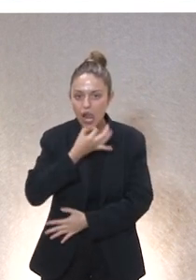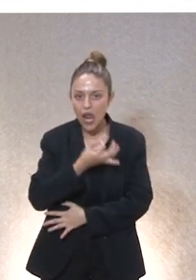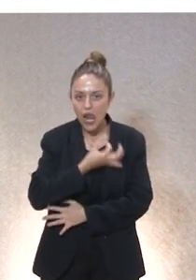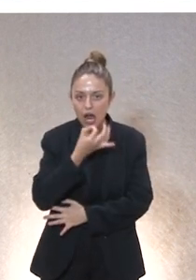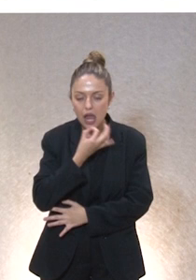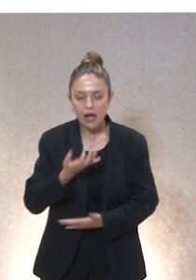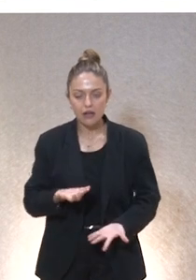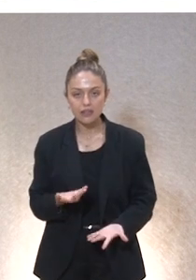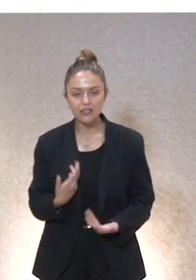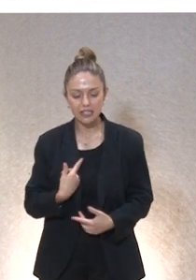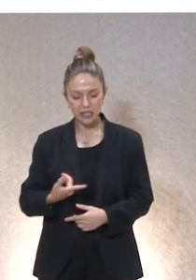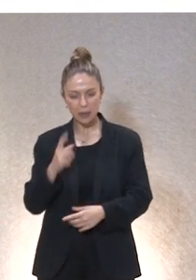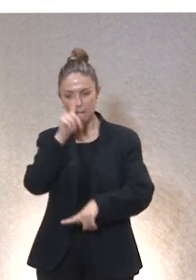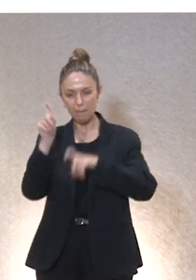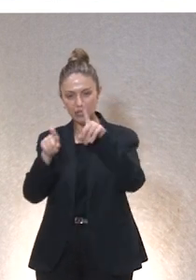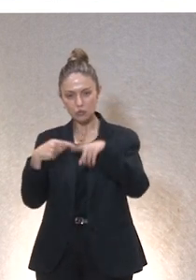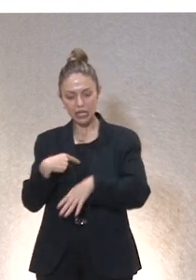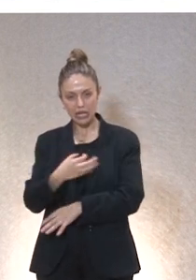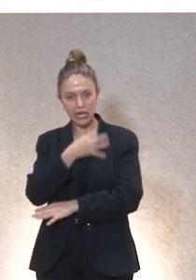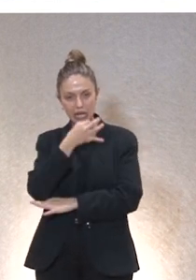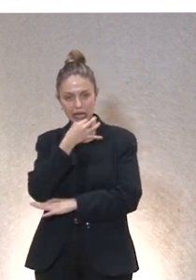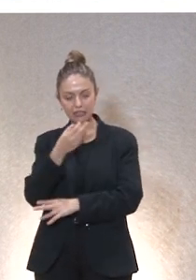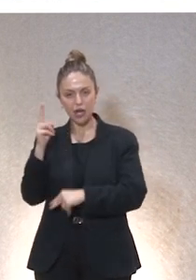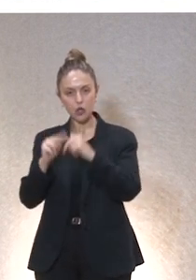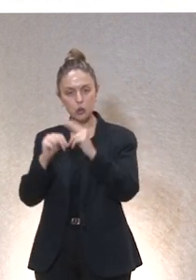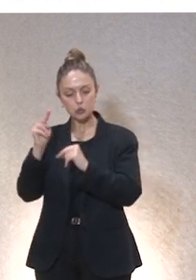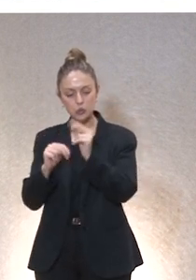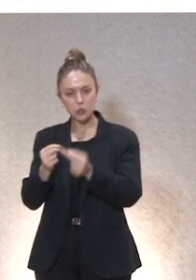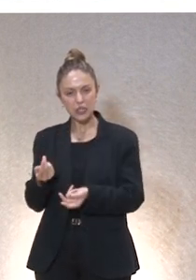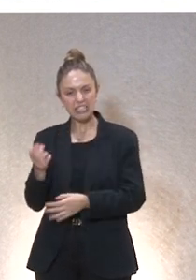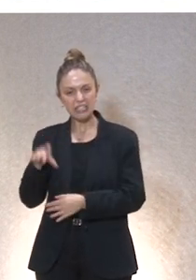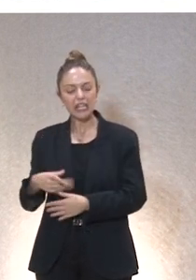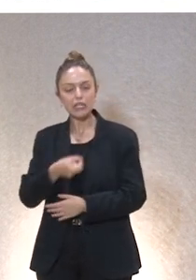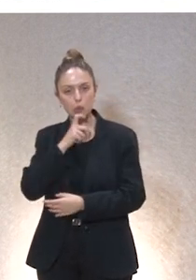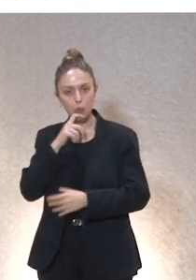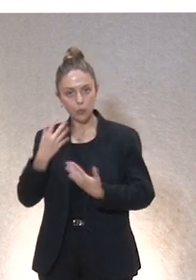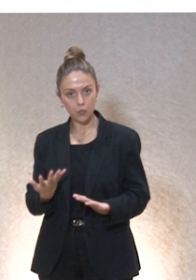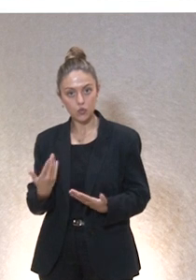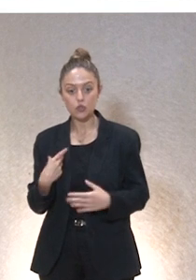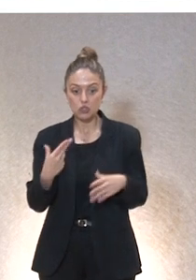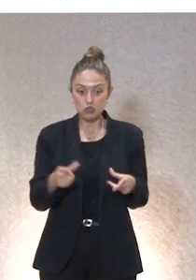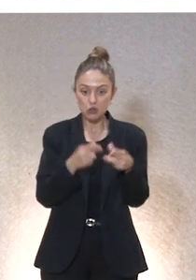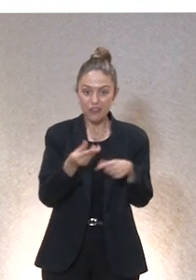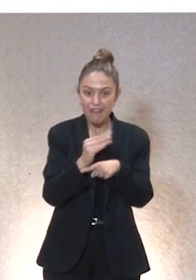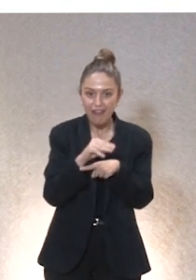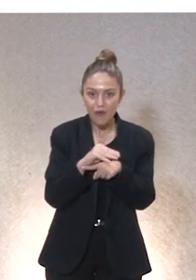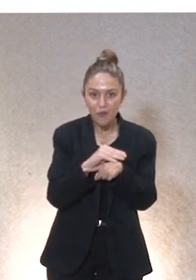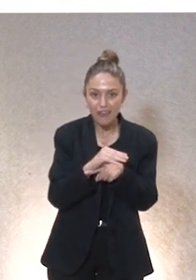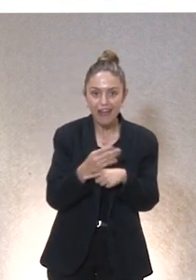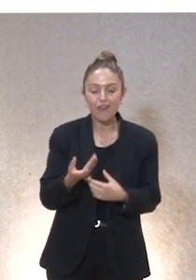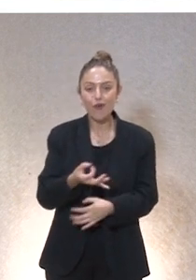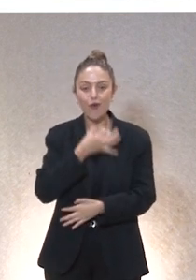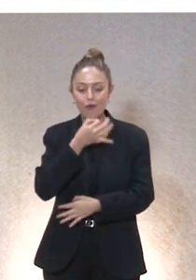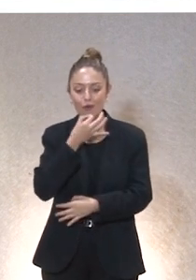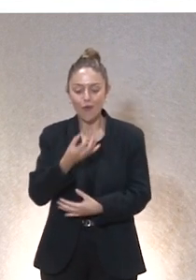pregunta es ¿y nuestra narrativa? ¿Quién la ha construido y cómo la construimos? No hay sociedad de los cuidados sin un relato